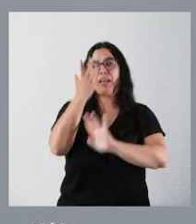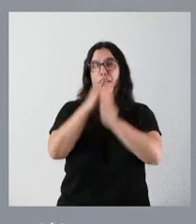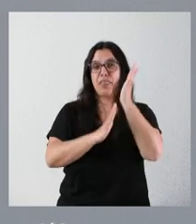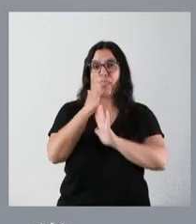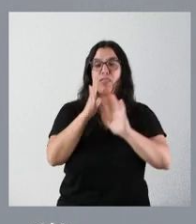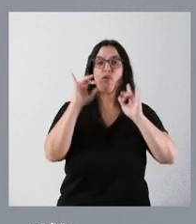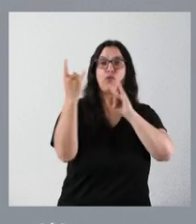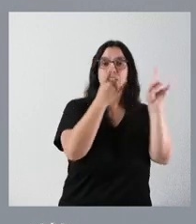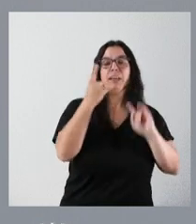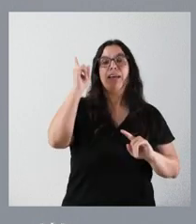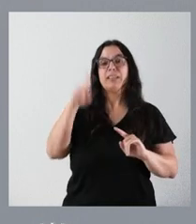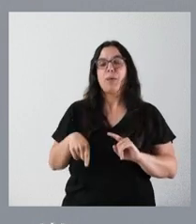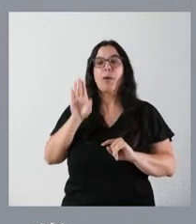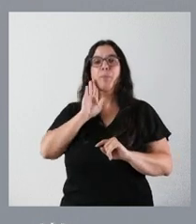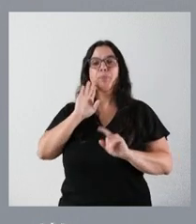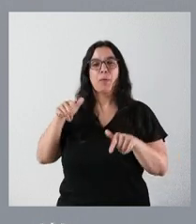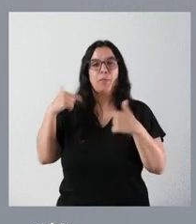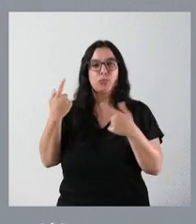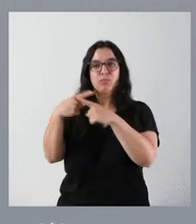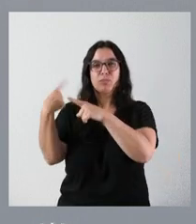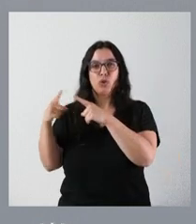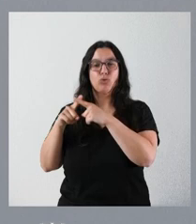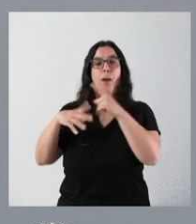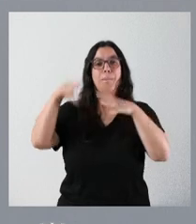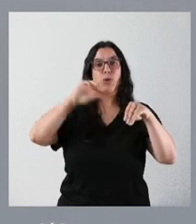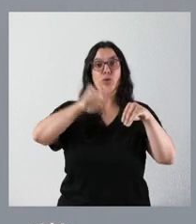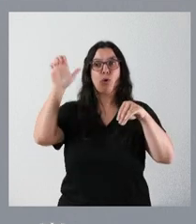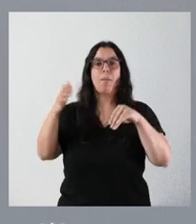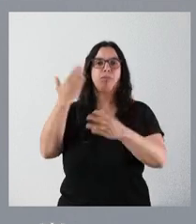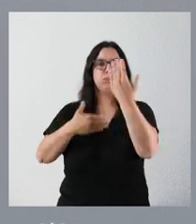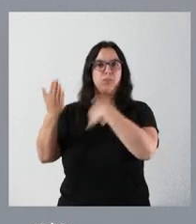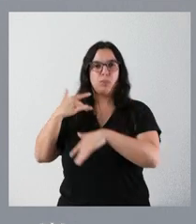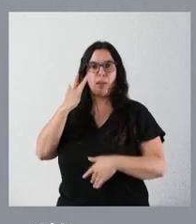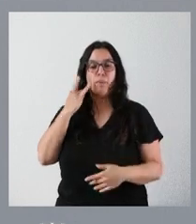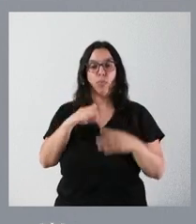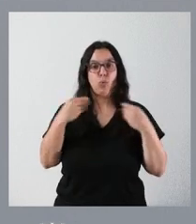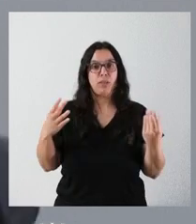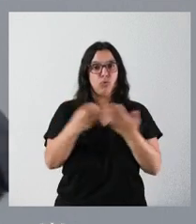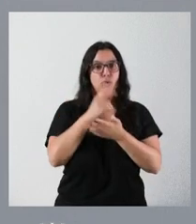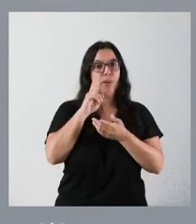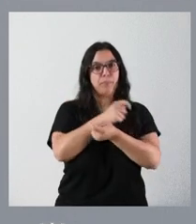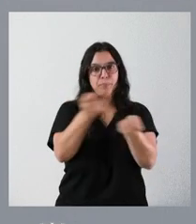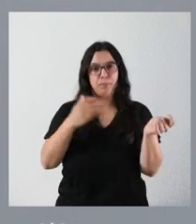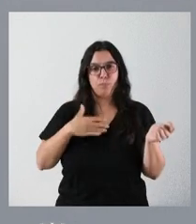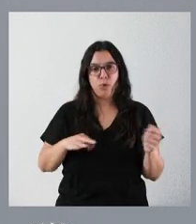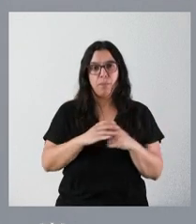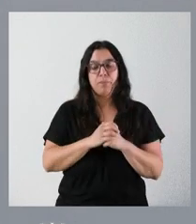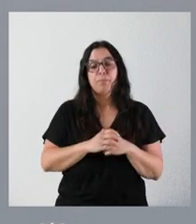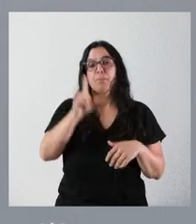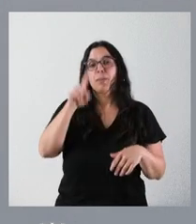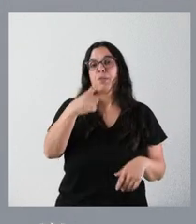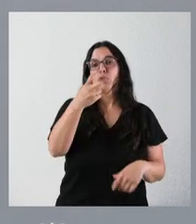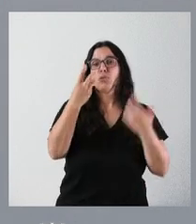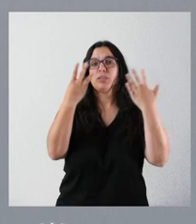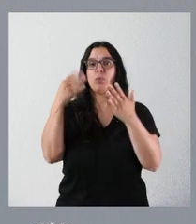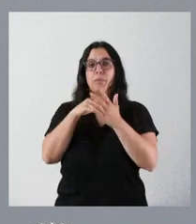en el Parque Nacional de Picos de Europa. Tienen ustedes toda la comentación relativa a este asunto. Y 289